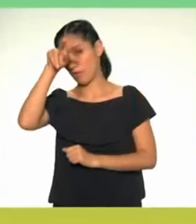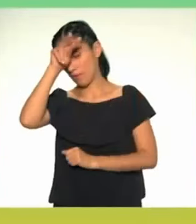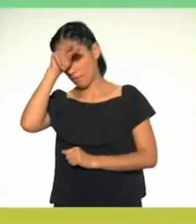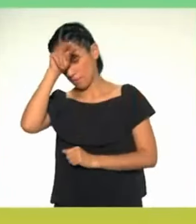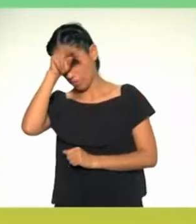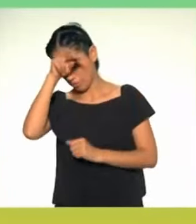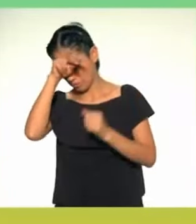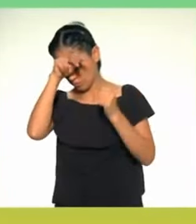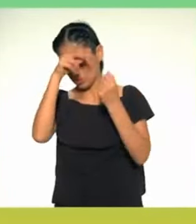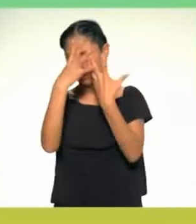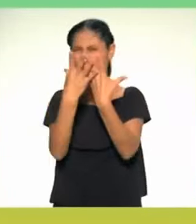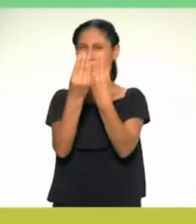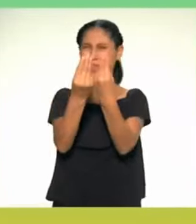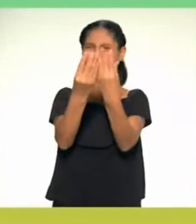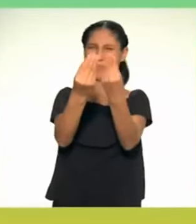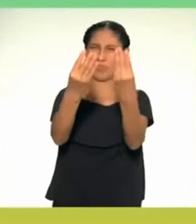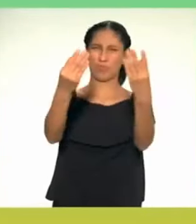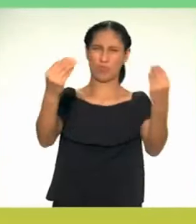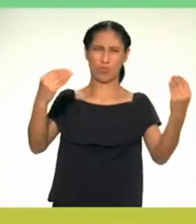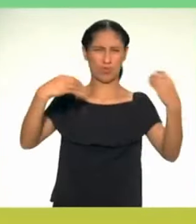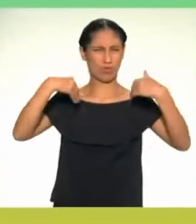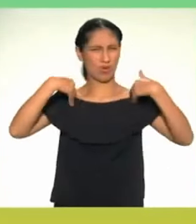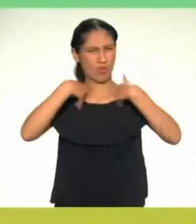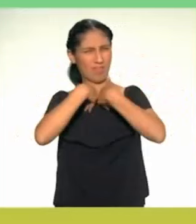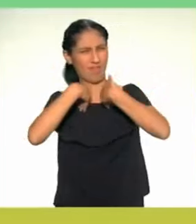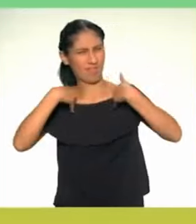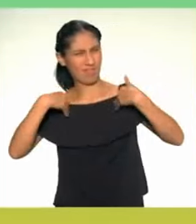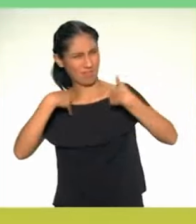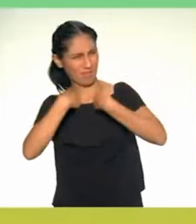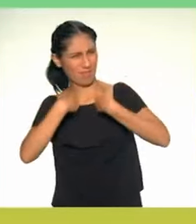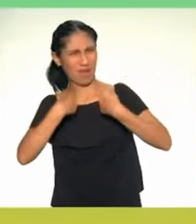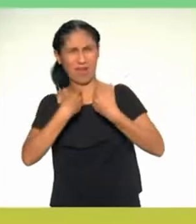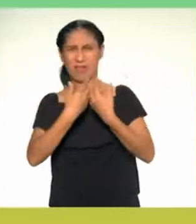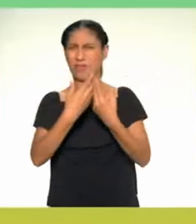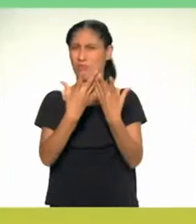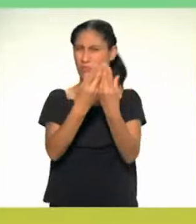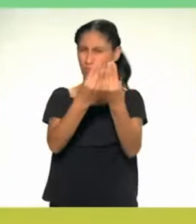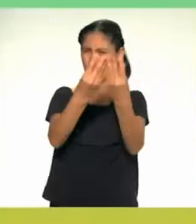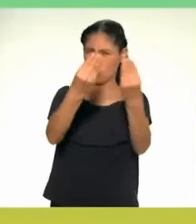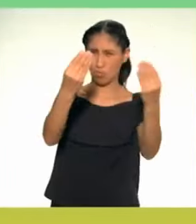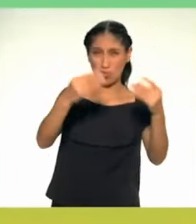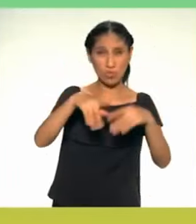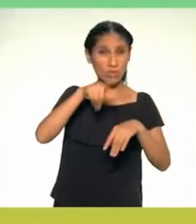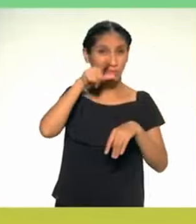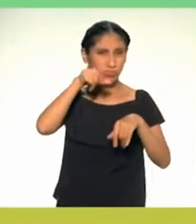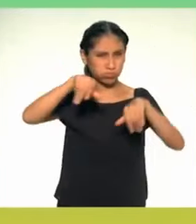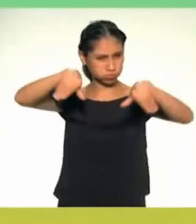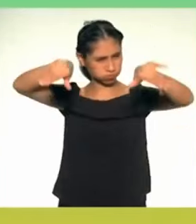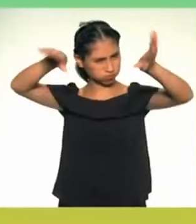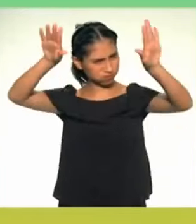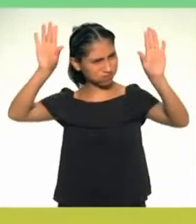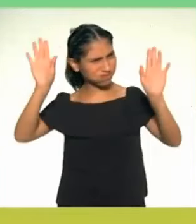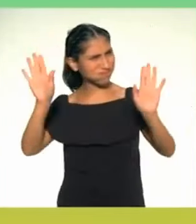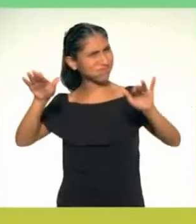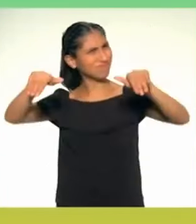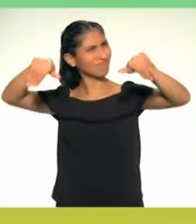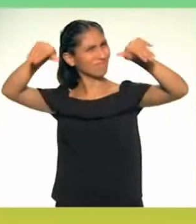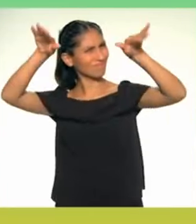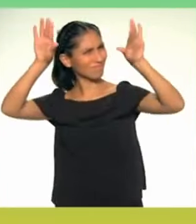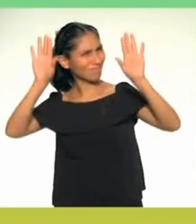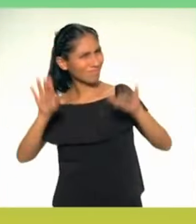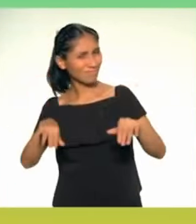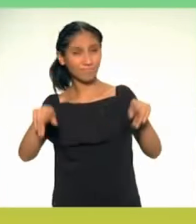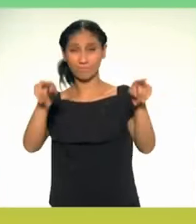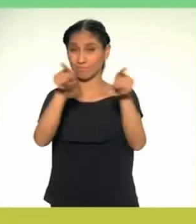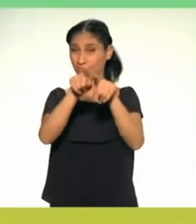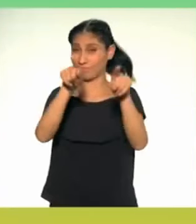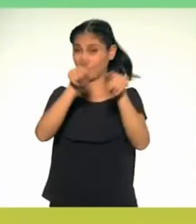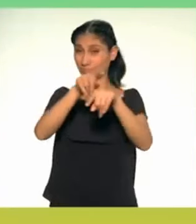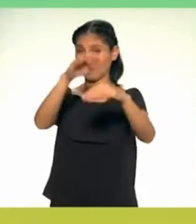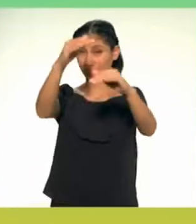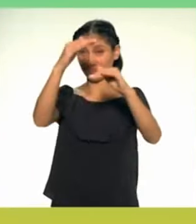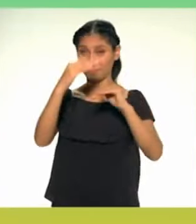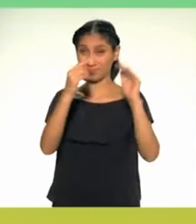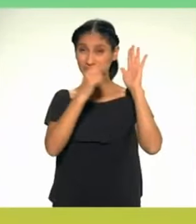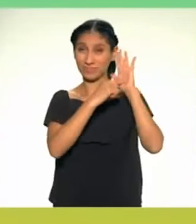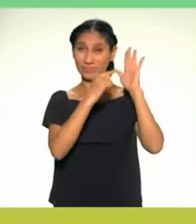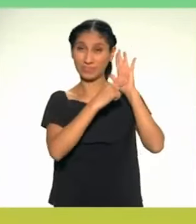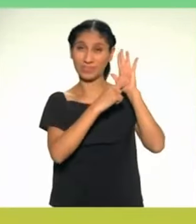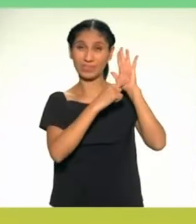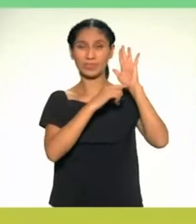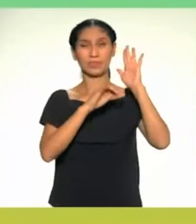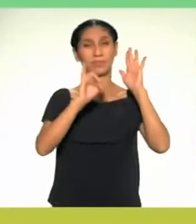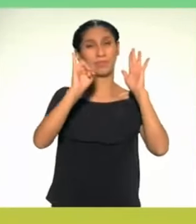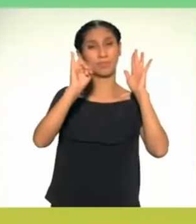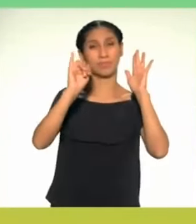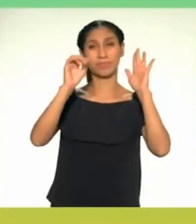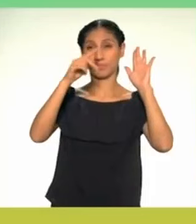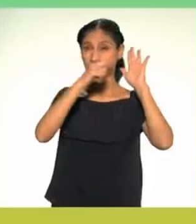mamíferos y de anfibios y el tercer lugar en aves. En cuanto a los invertebrados, poseemos cerca de 14